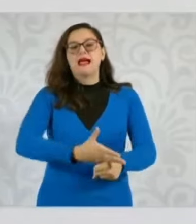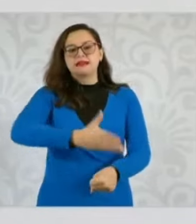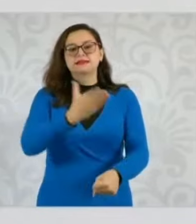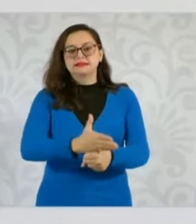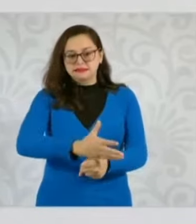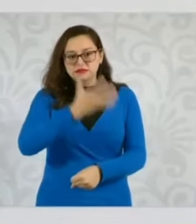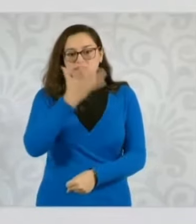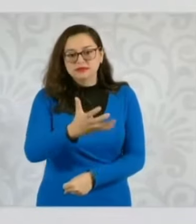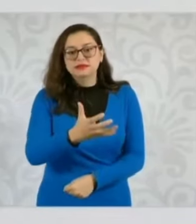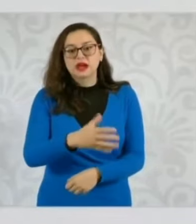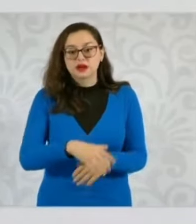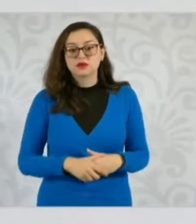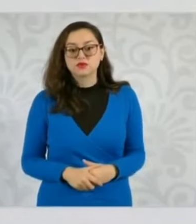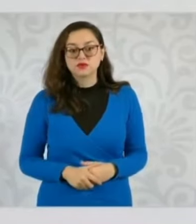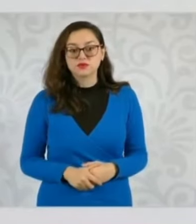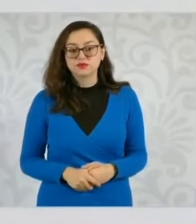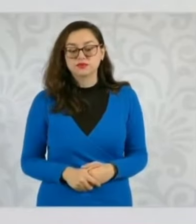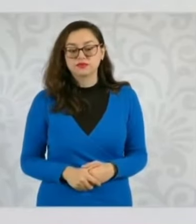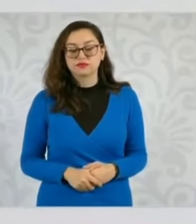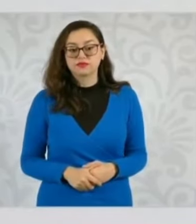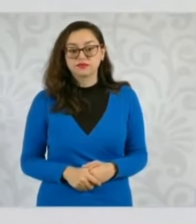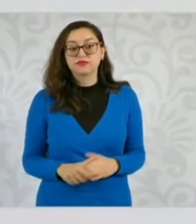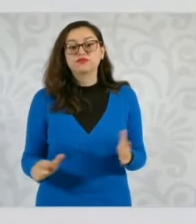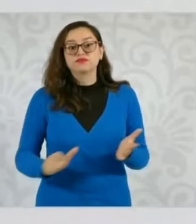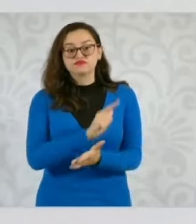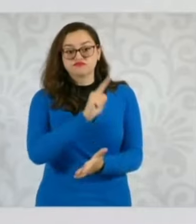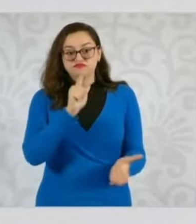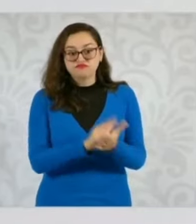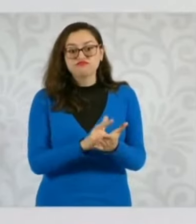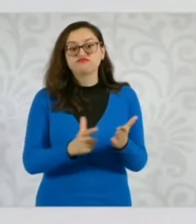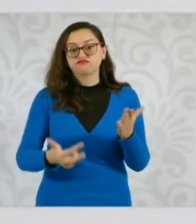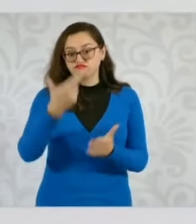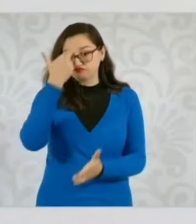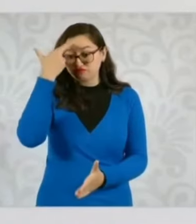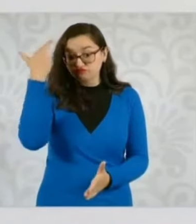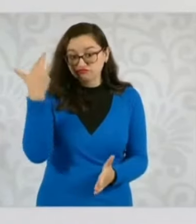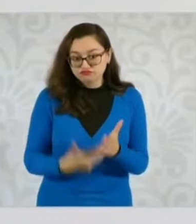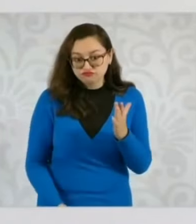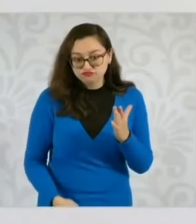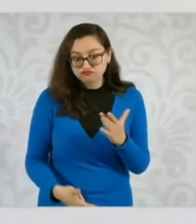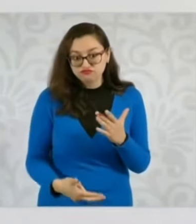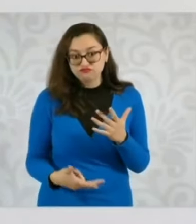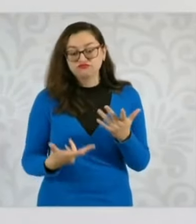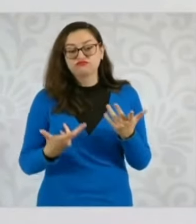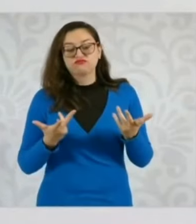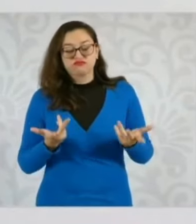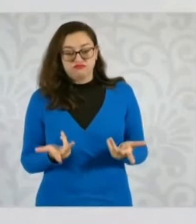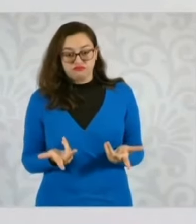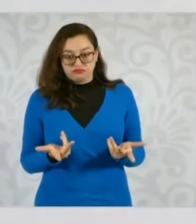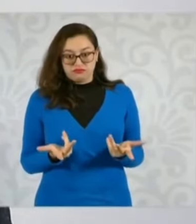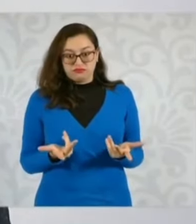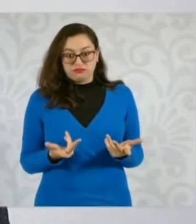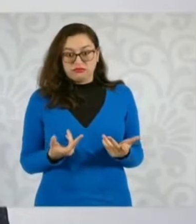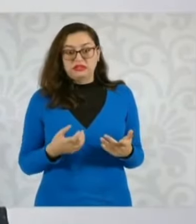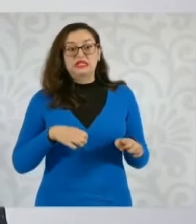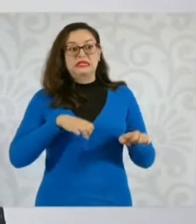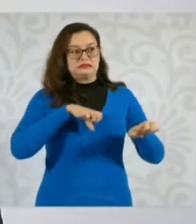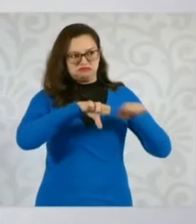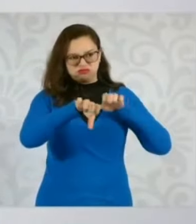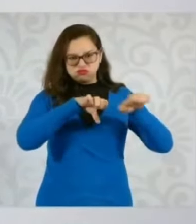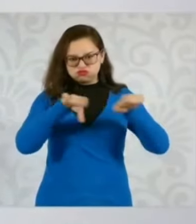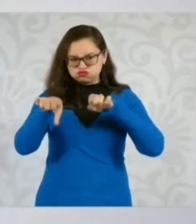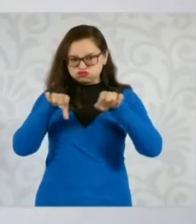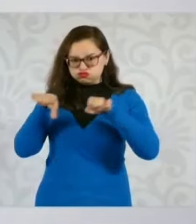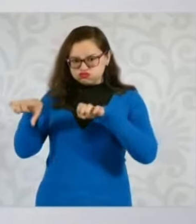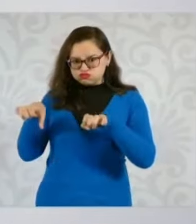a delincuentes y a quienes engañan al pueblo de México